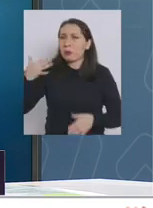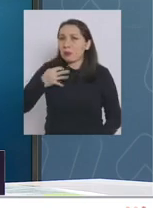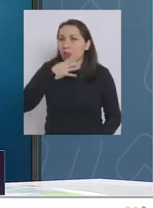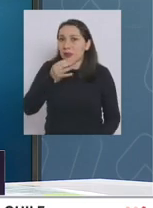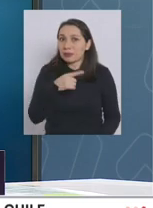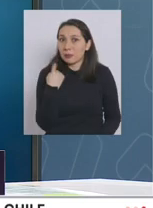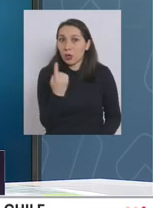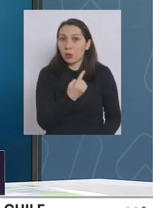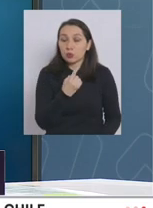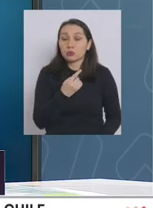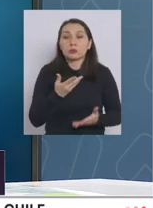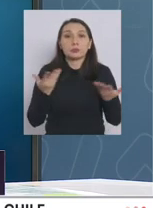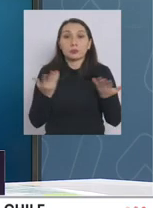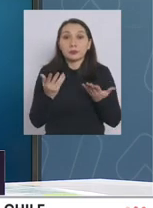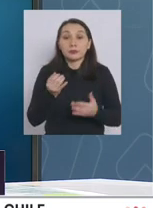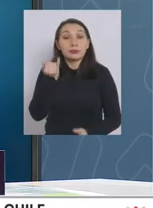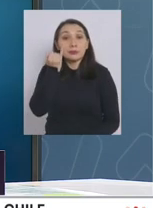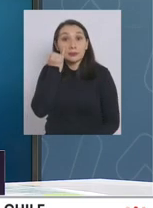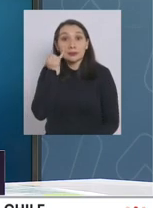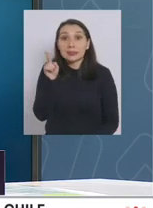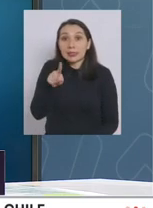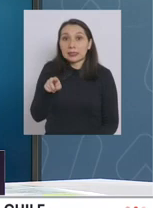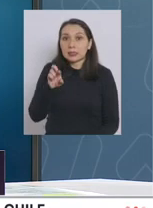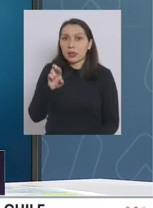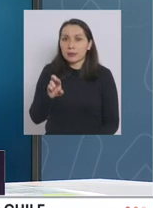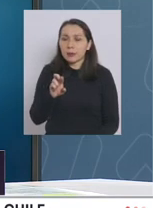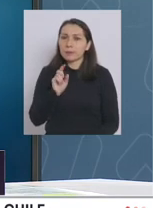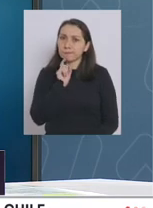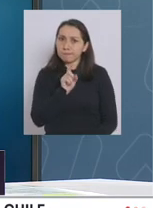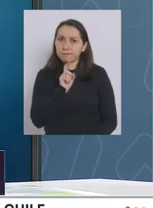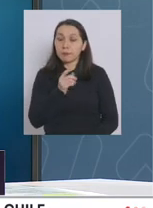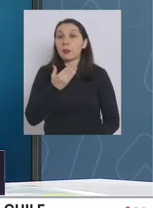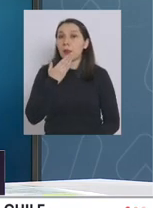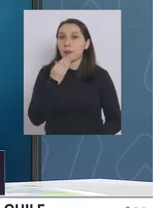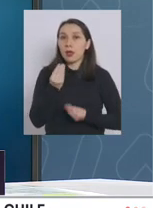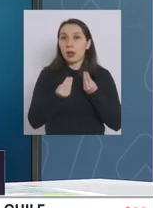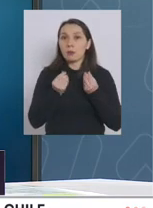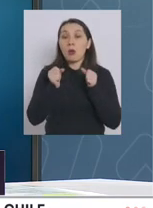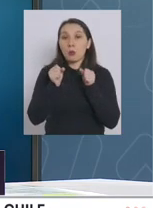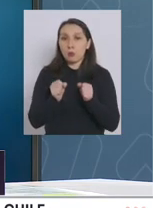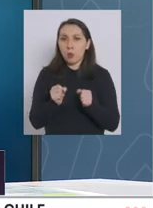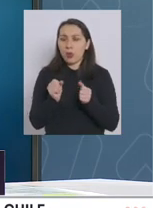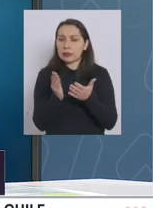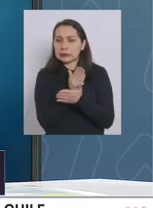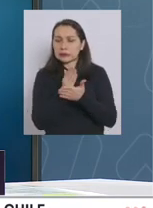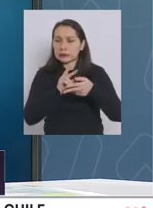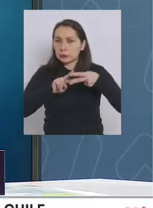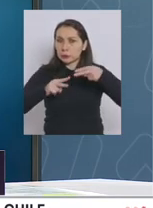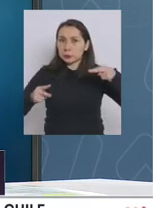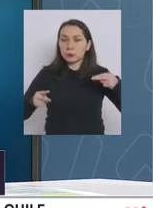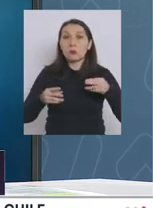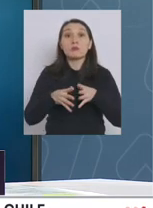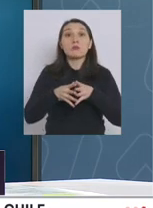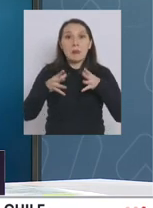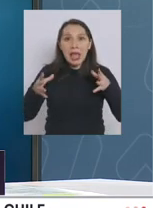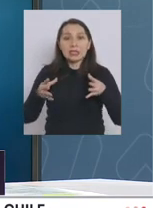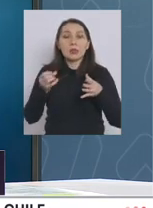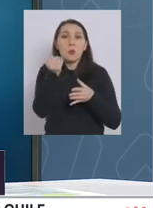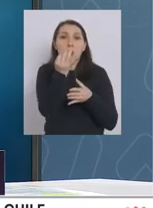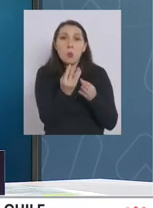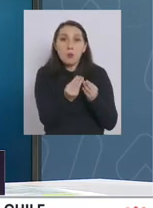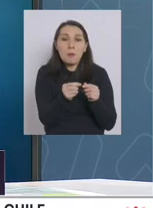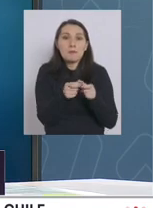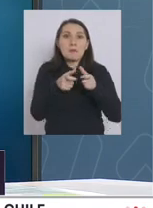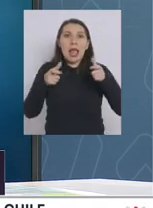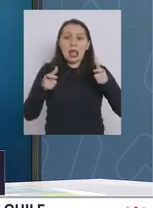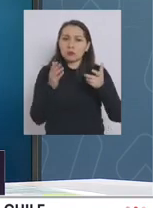esto, debido a el ISP ha triplicado incluso las posibilidades de secuenciar y estamos secuenciando mucho más. Y gracias a